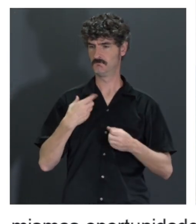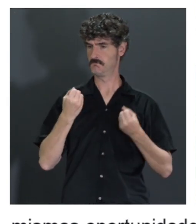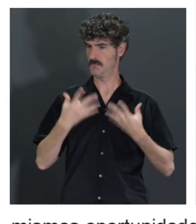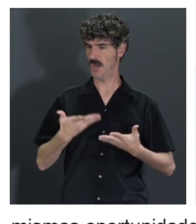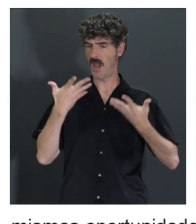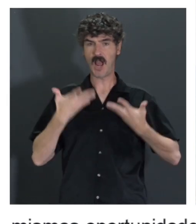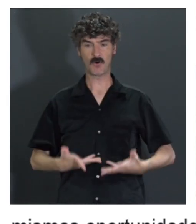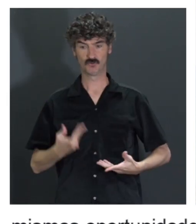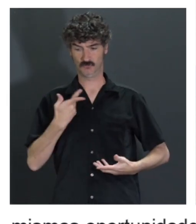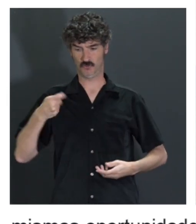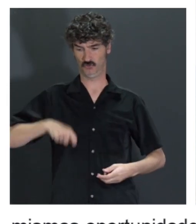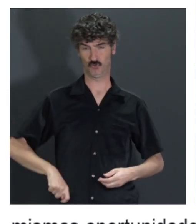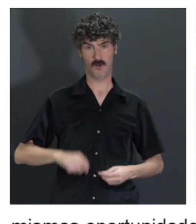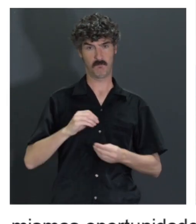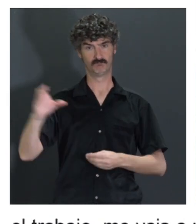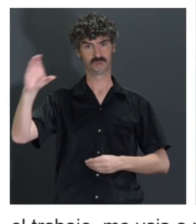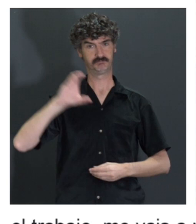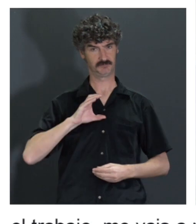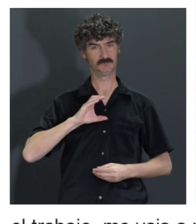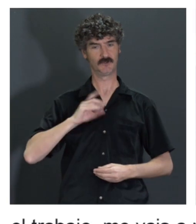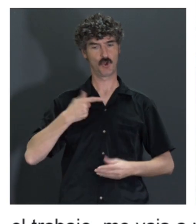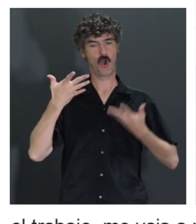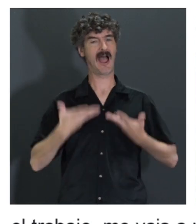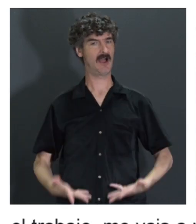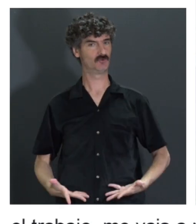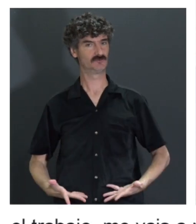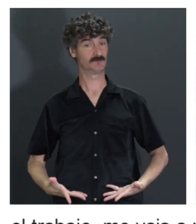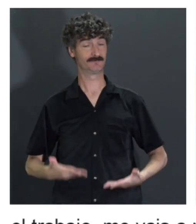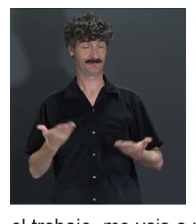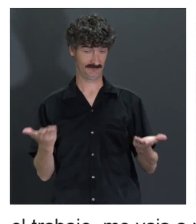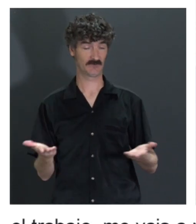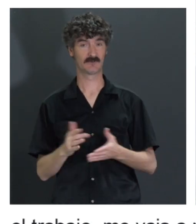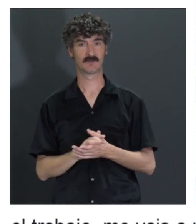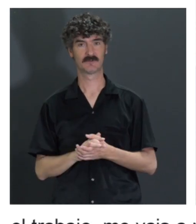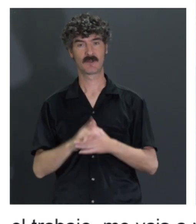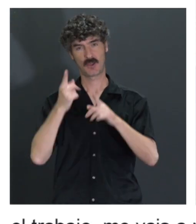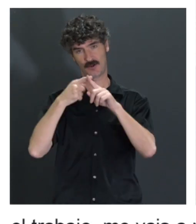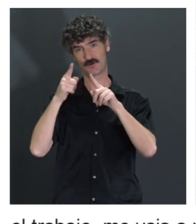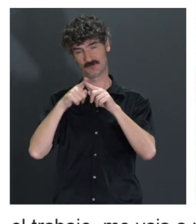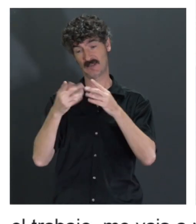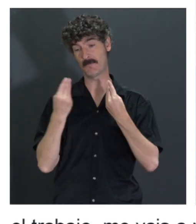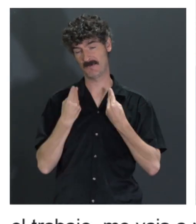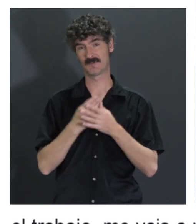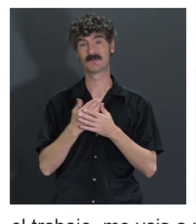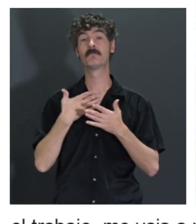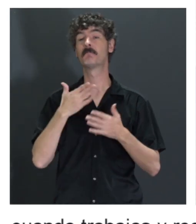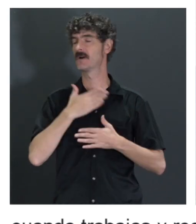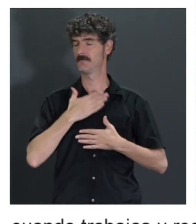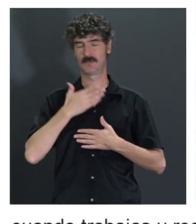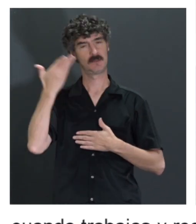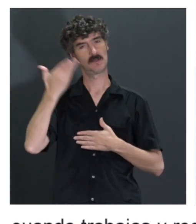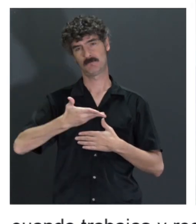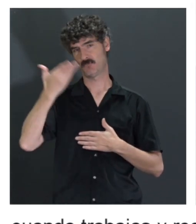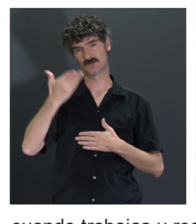el dinero del sueldo que es lo que nos permite efectivamente hacer muchas cosas y vivir. Entonces, para mí es lo más